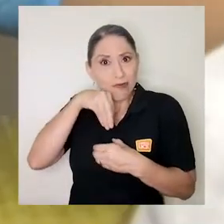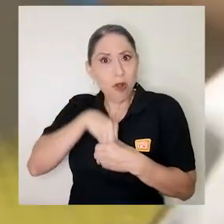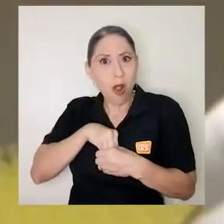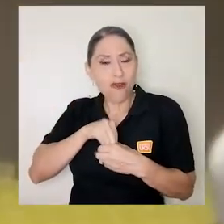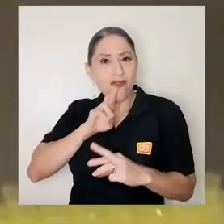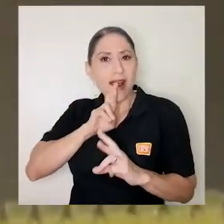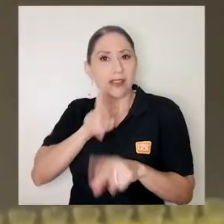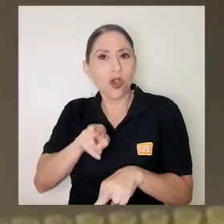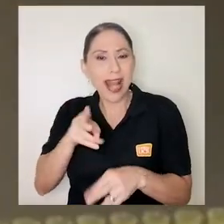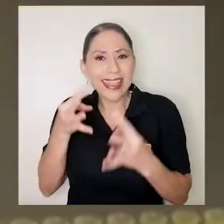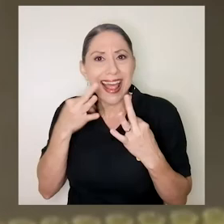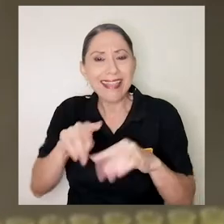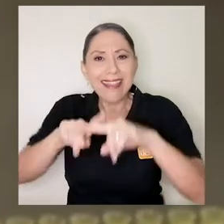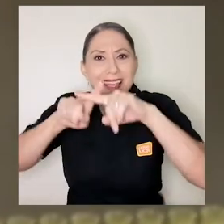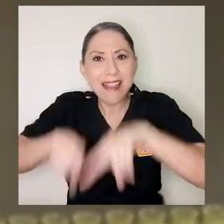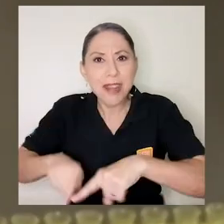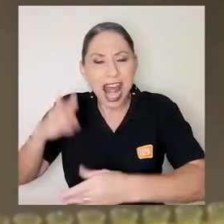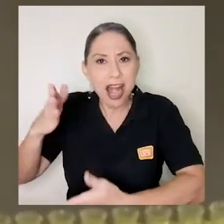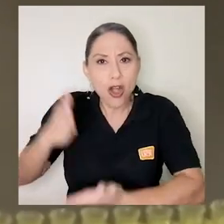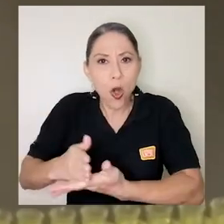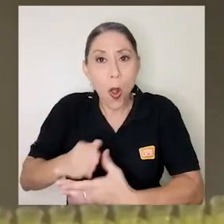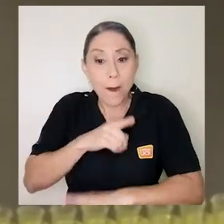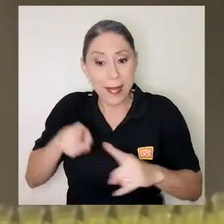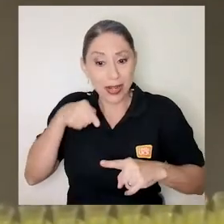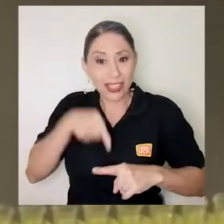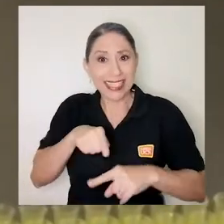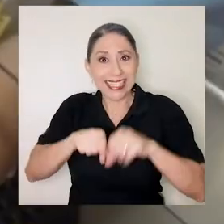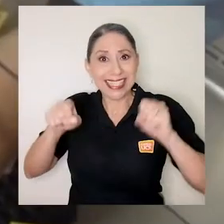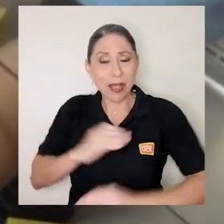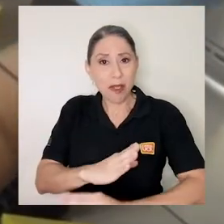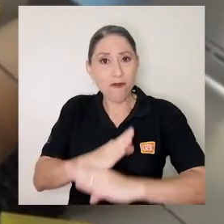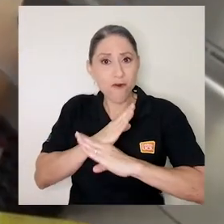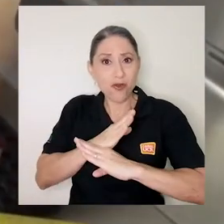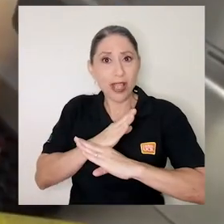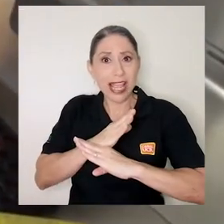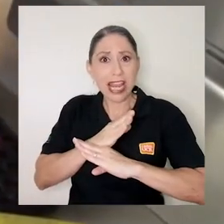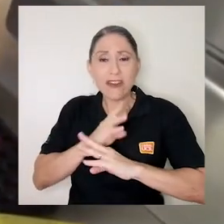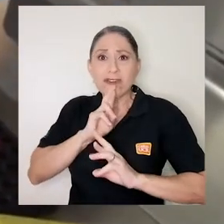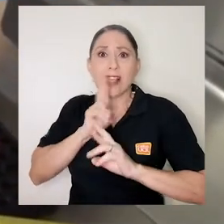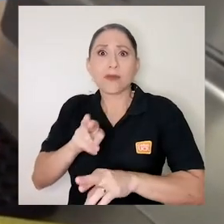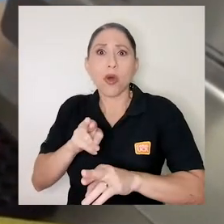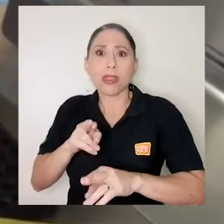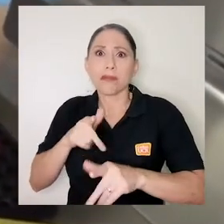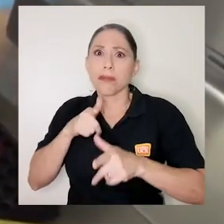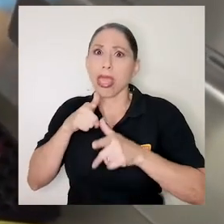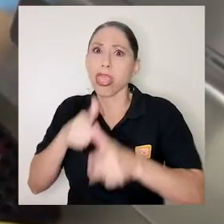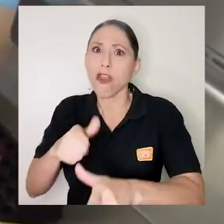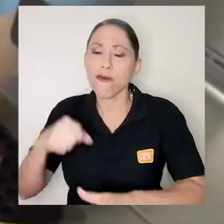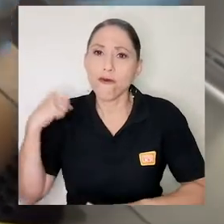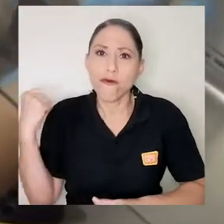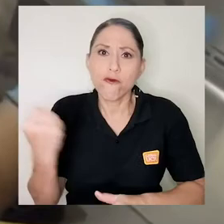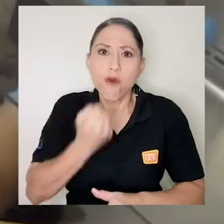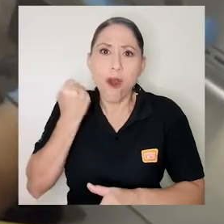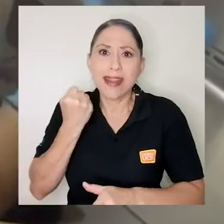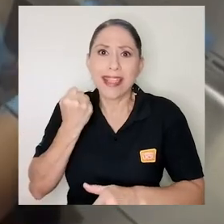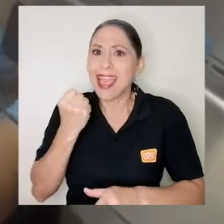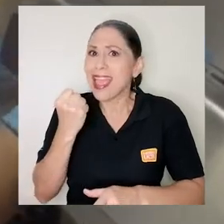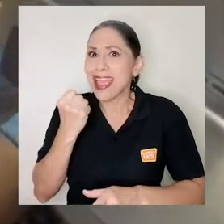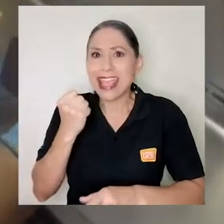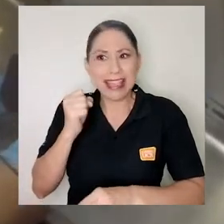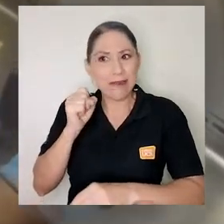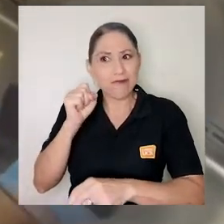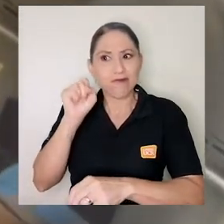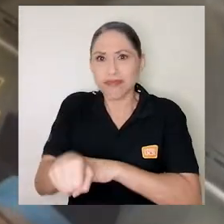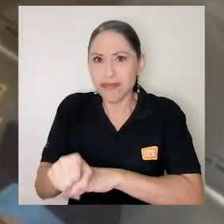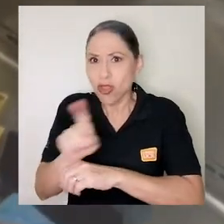eliminarlo. El problema es que si el sistema inmune reacciona de una manera muy exagerada o más fuerte de lo que se requiere y no logra